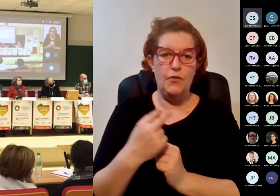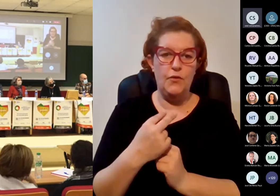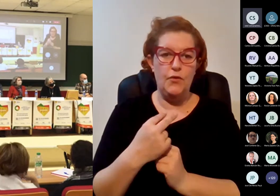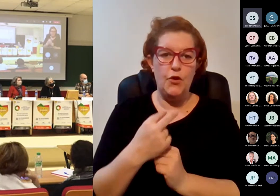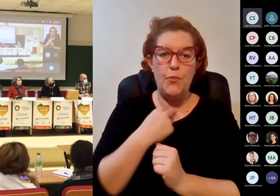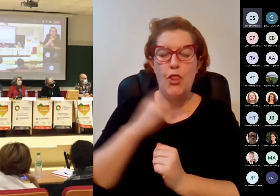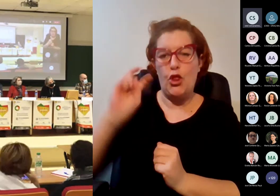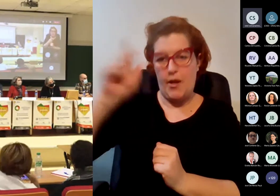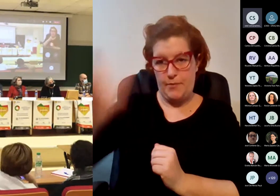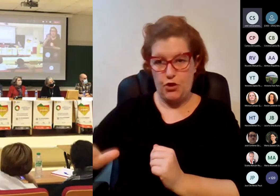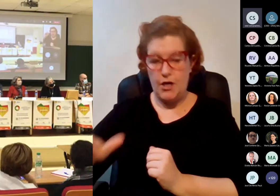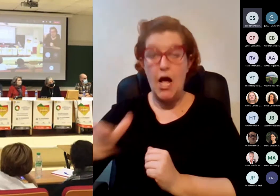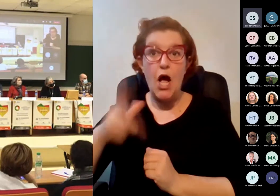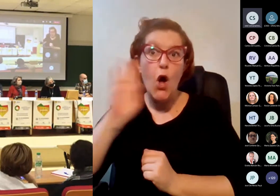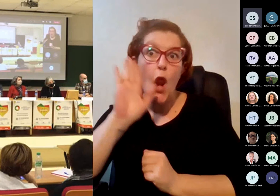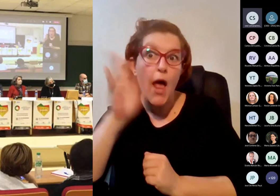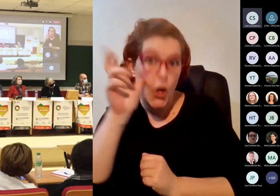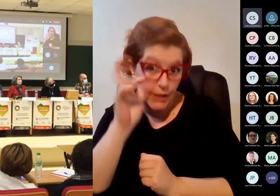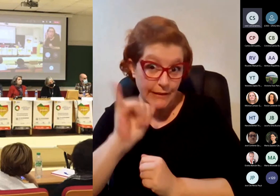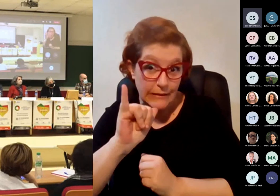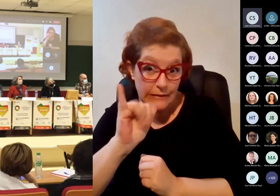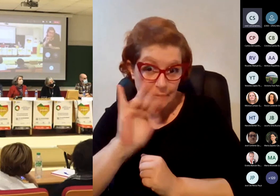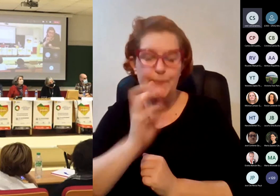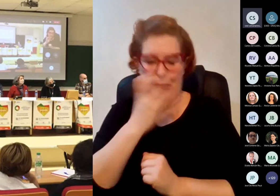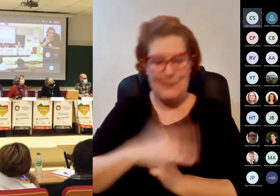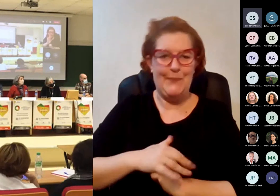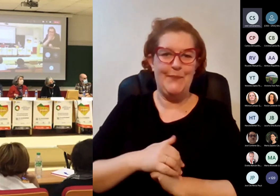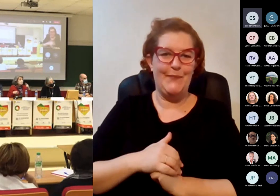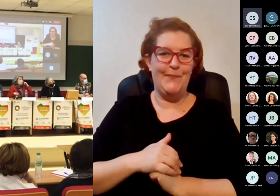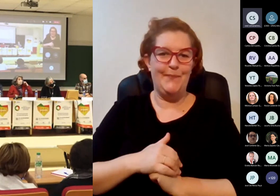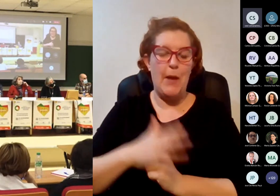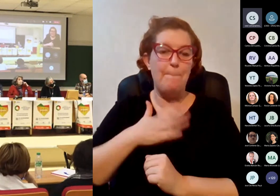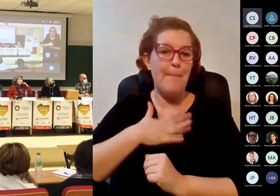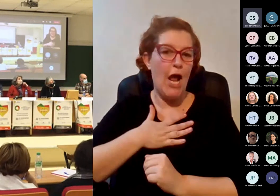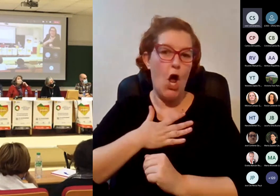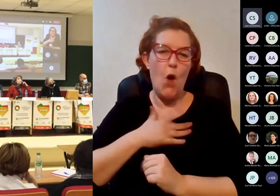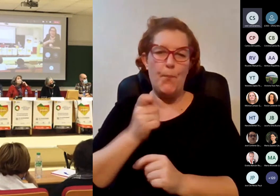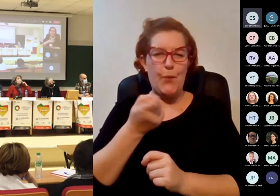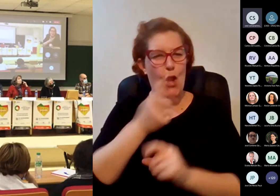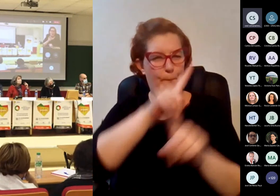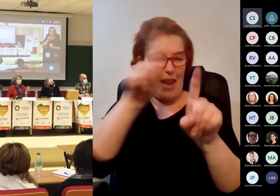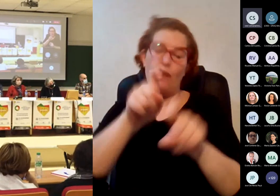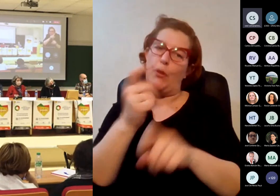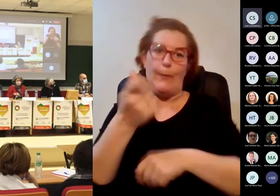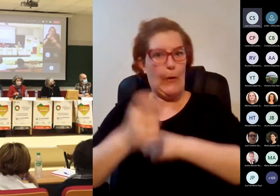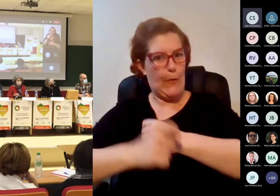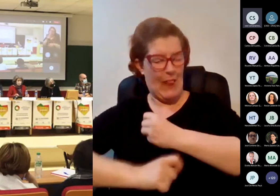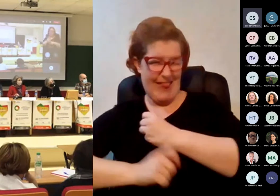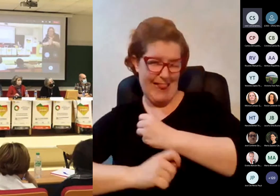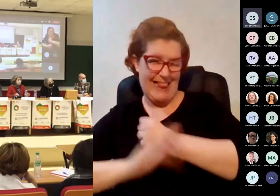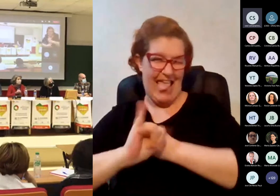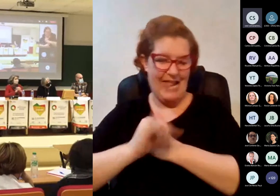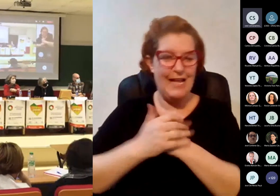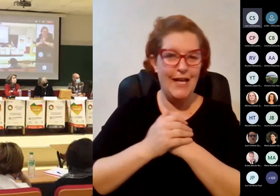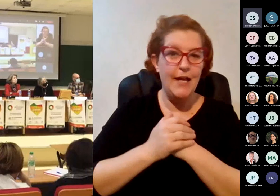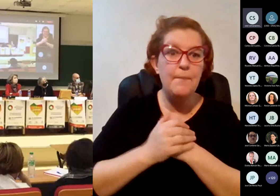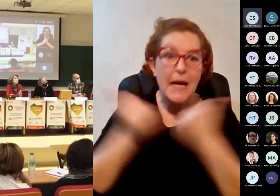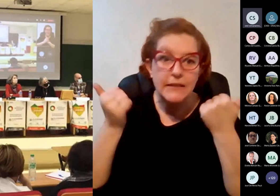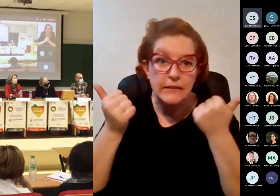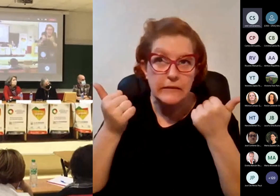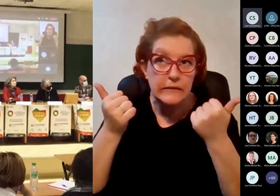hola ¿se me escucha? sí vale lo mío va a ser una pregunta un poco tramposa porque ¿más?